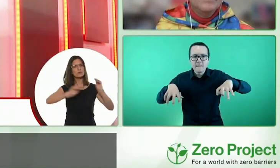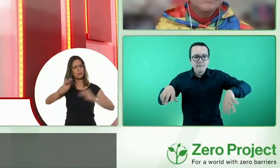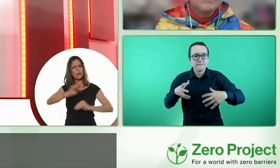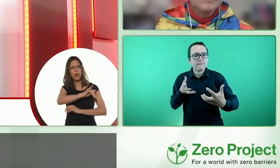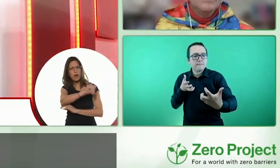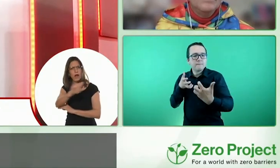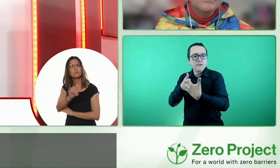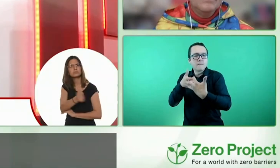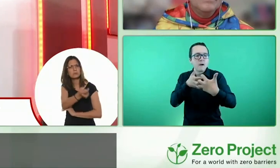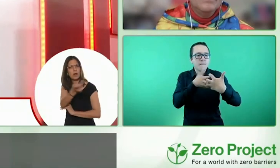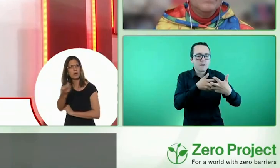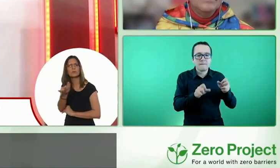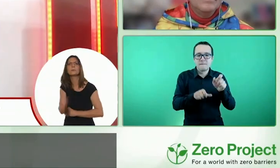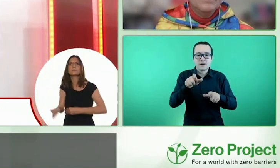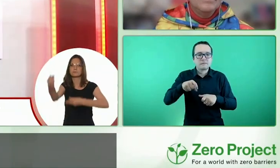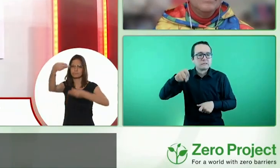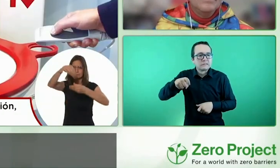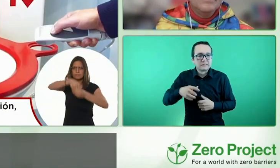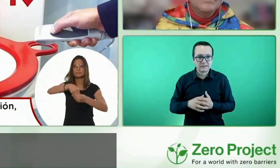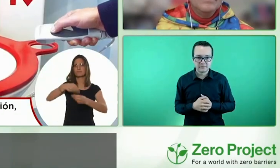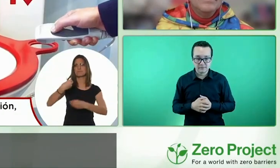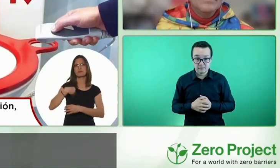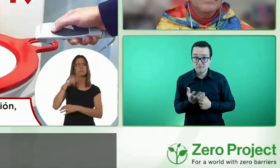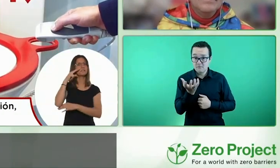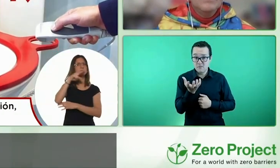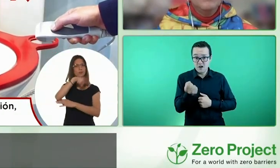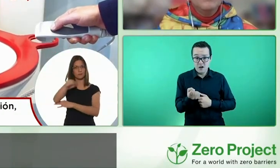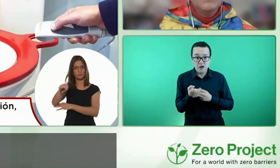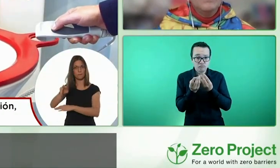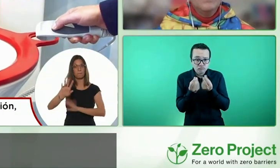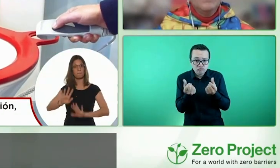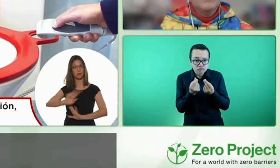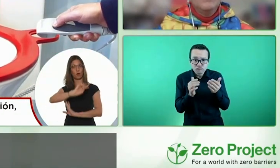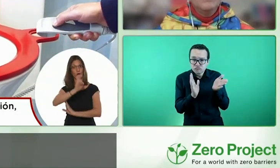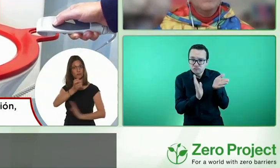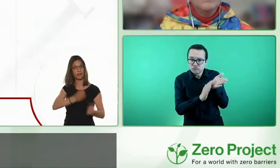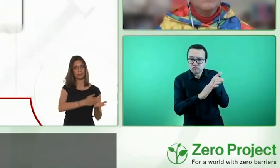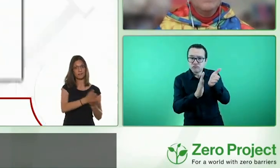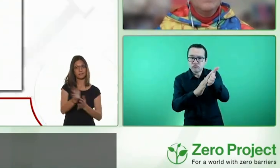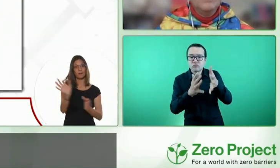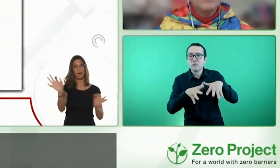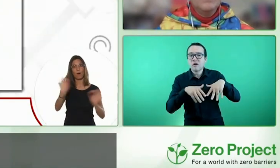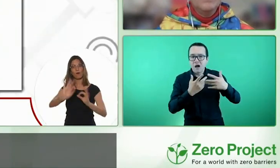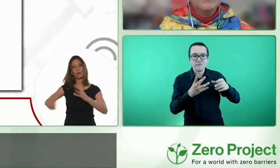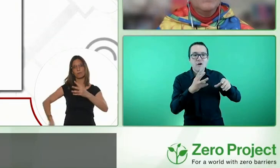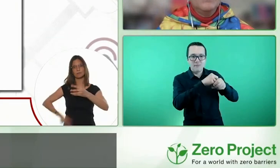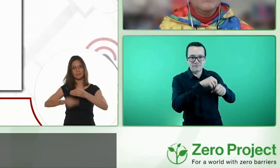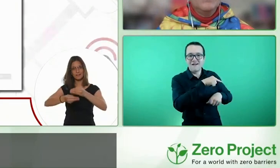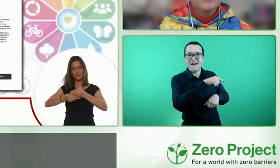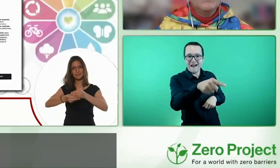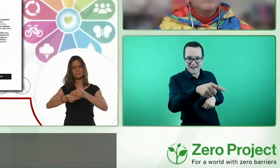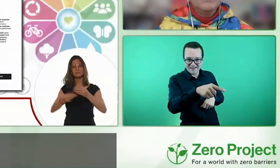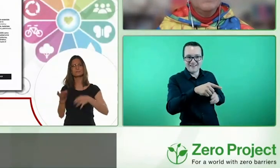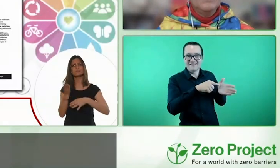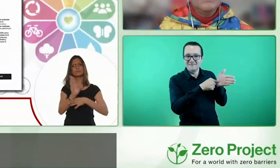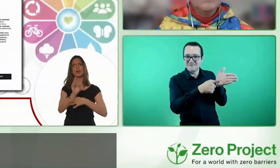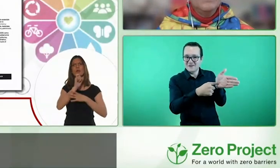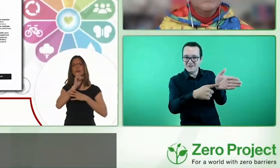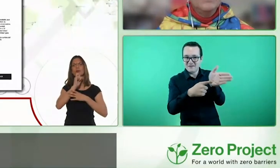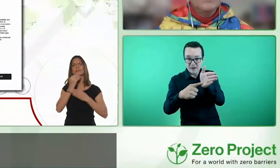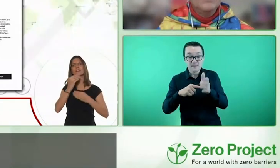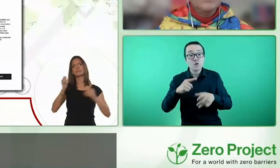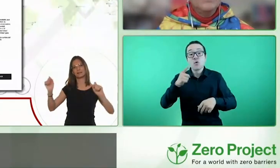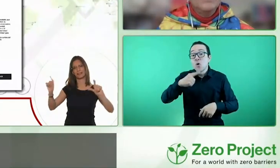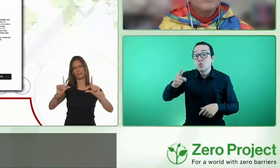Algunas de las soluciones existentes están incorporadas en la propia exposición, mientras que otras alternativas o complementarias